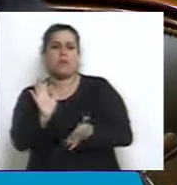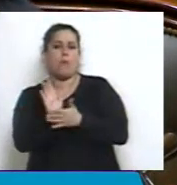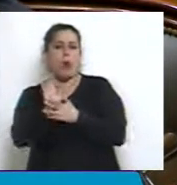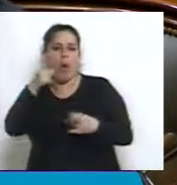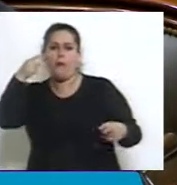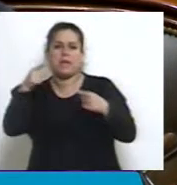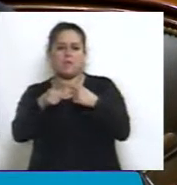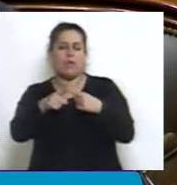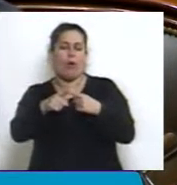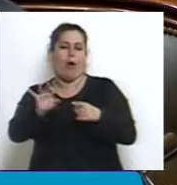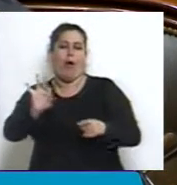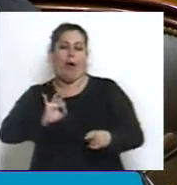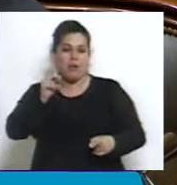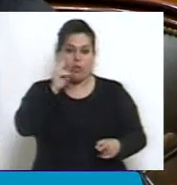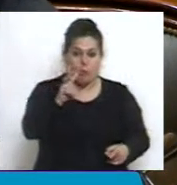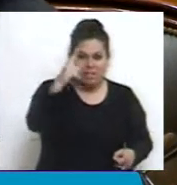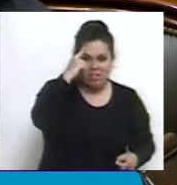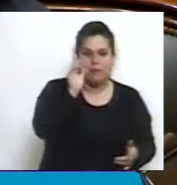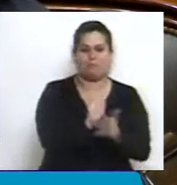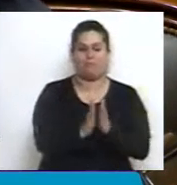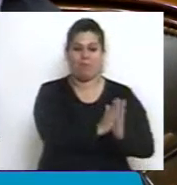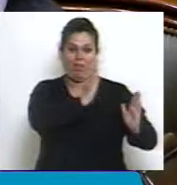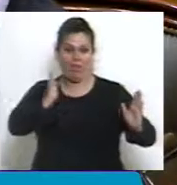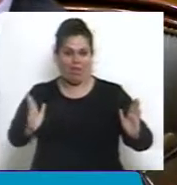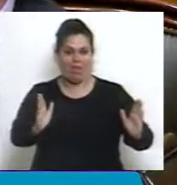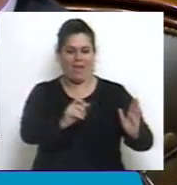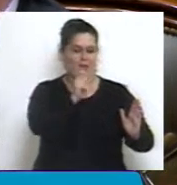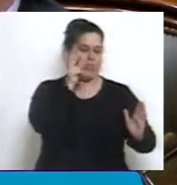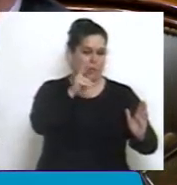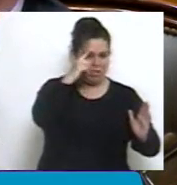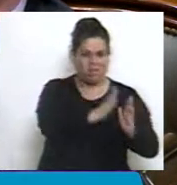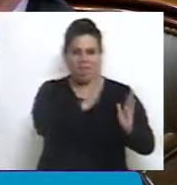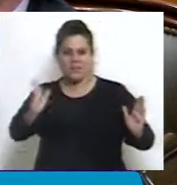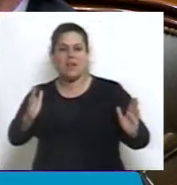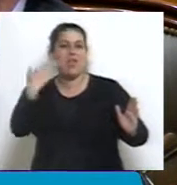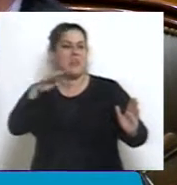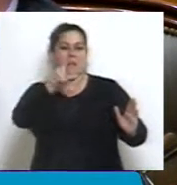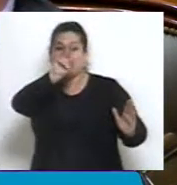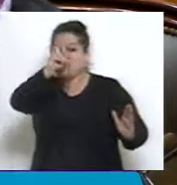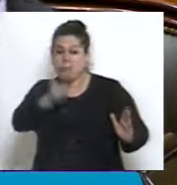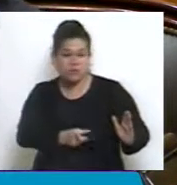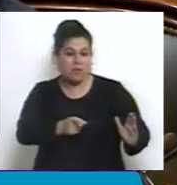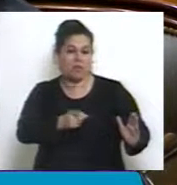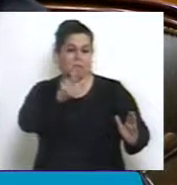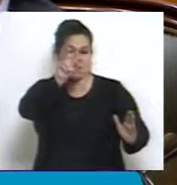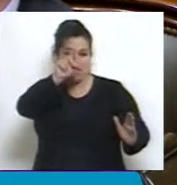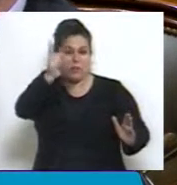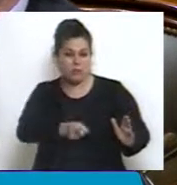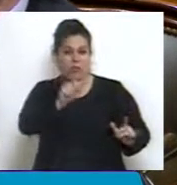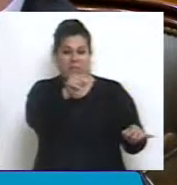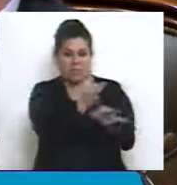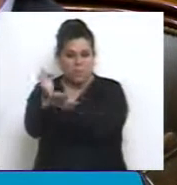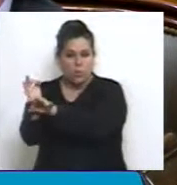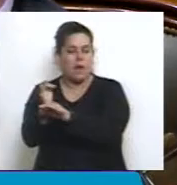llegar al año 2010 con el 30% de las escuelas de educación básica, con